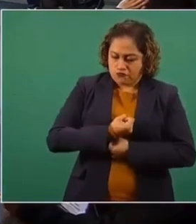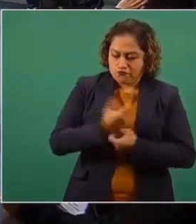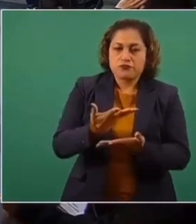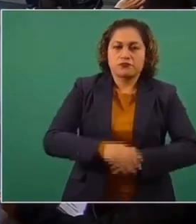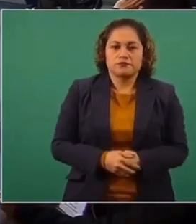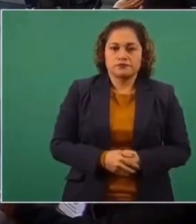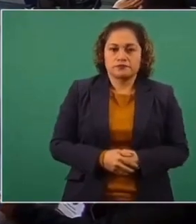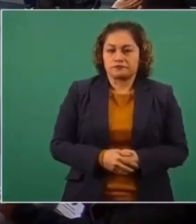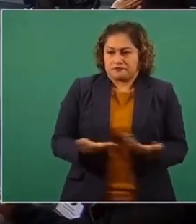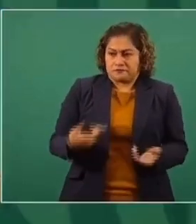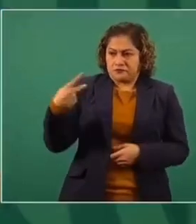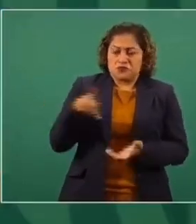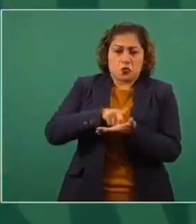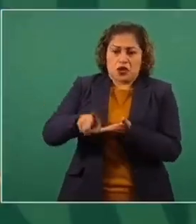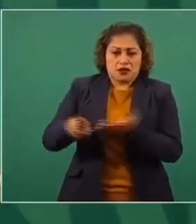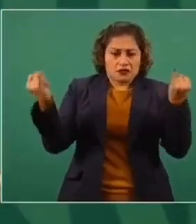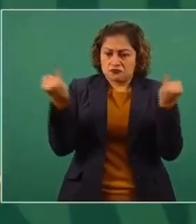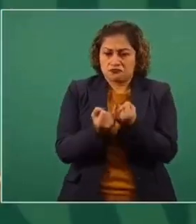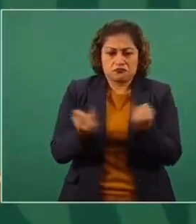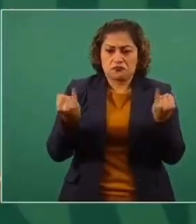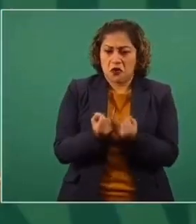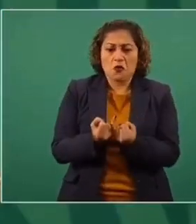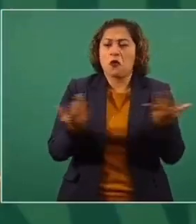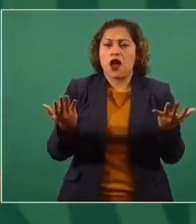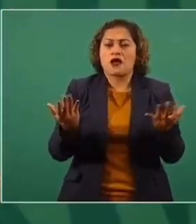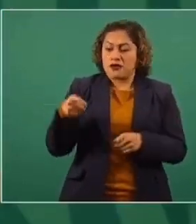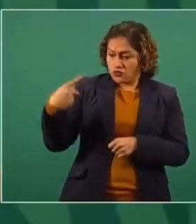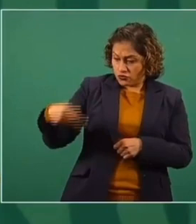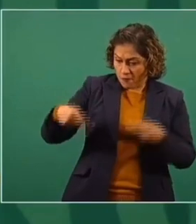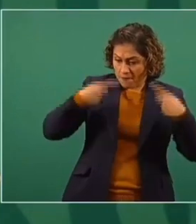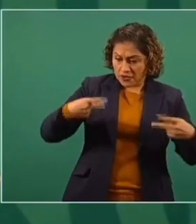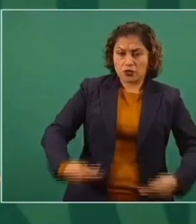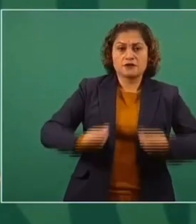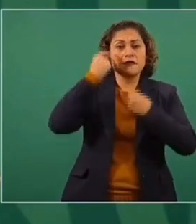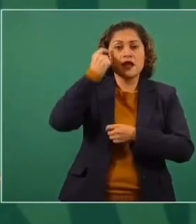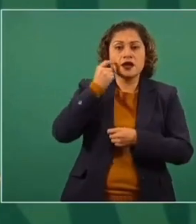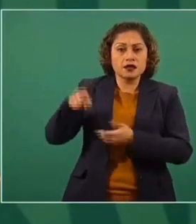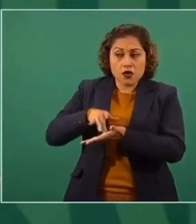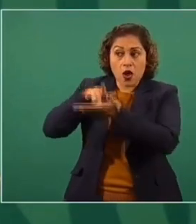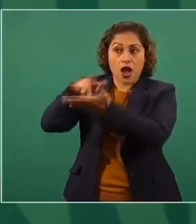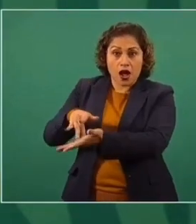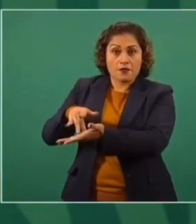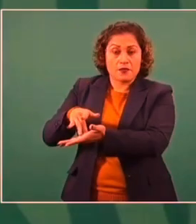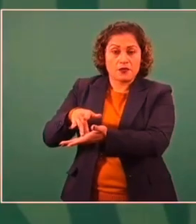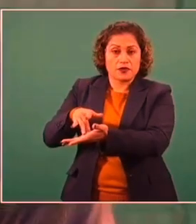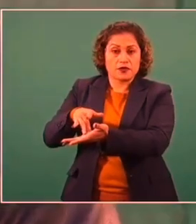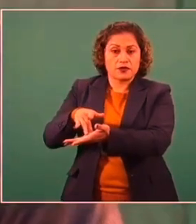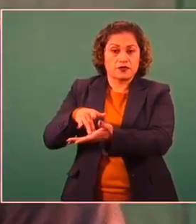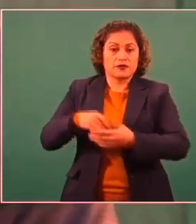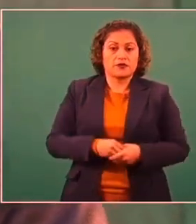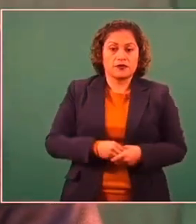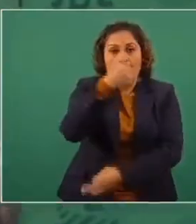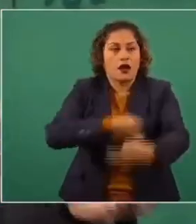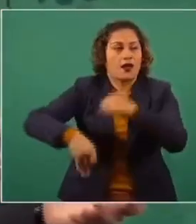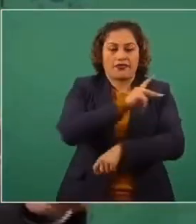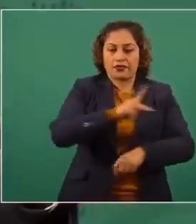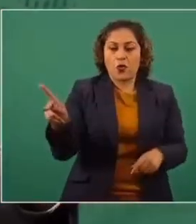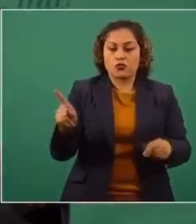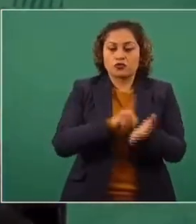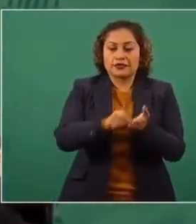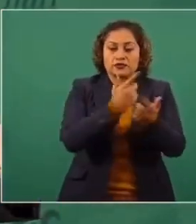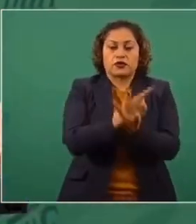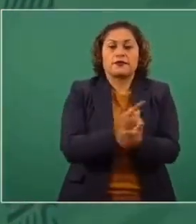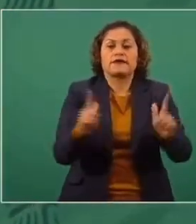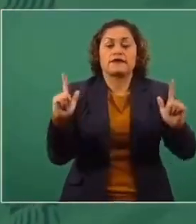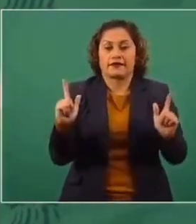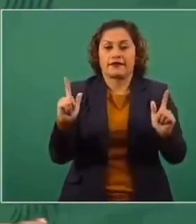Pues que tienen su derecho, como también lo tiene el derecho, el pueblo de Guerrero, que apoyan a Félix. ¿Y cómo se dirime?